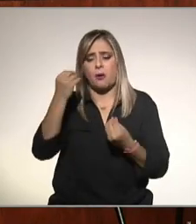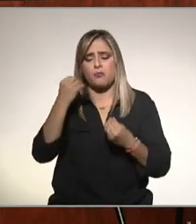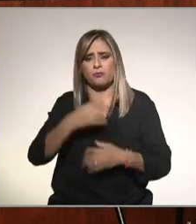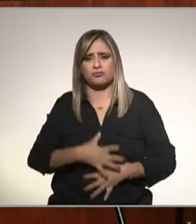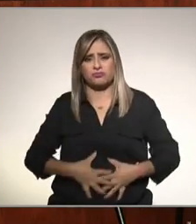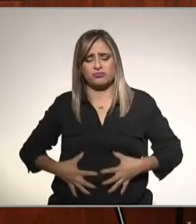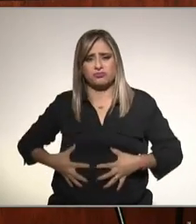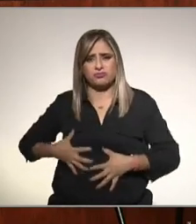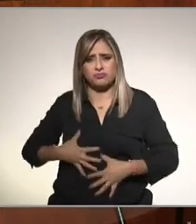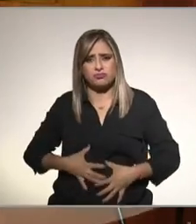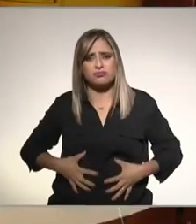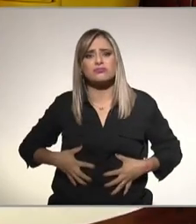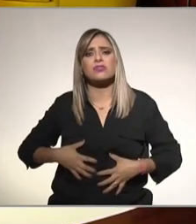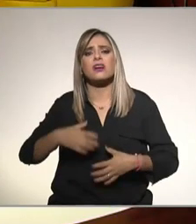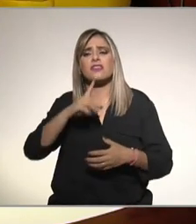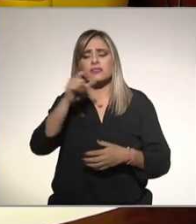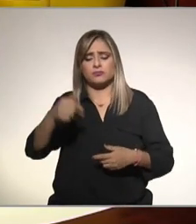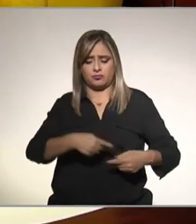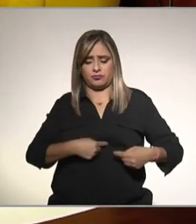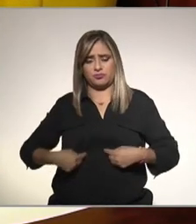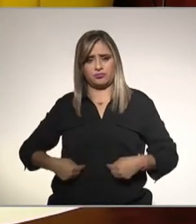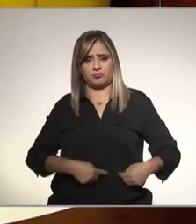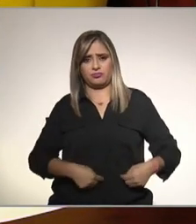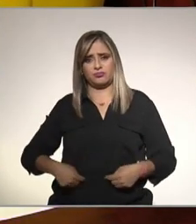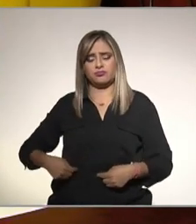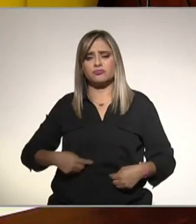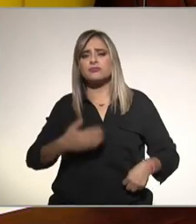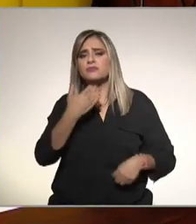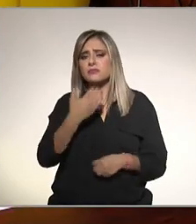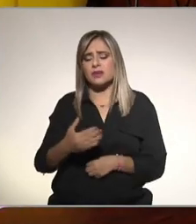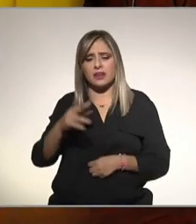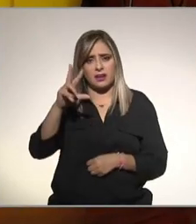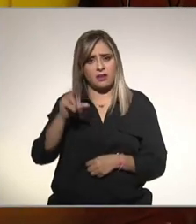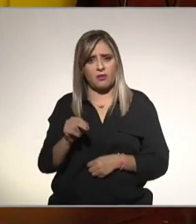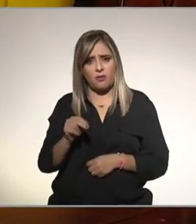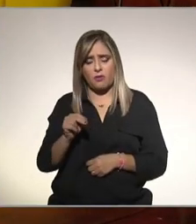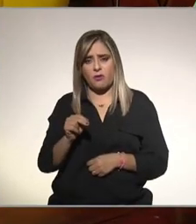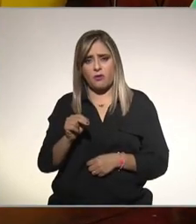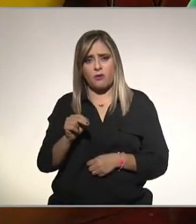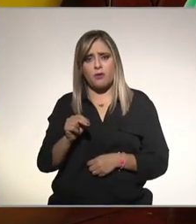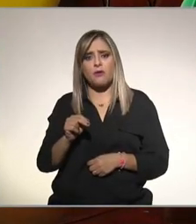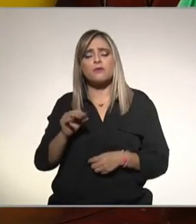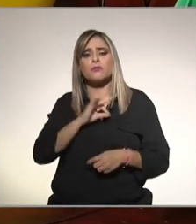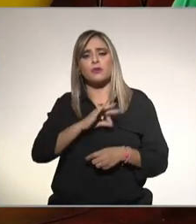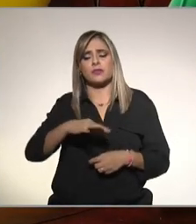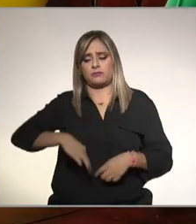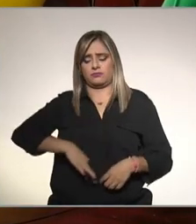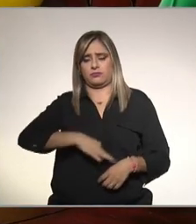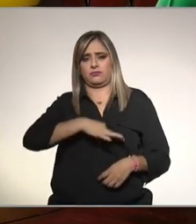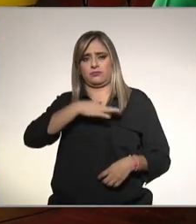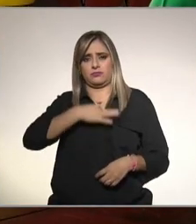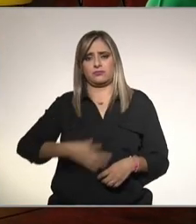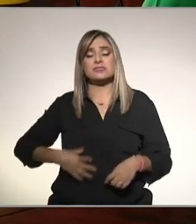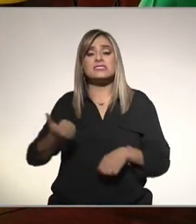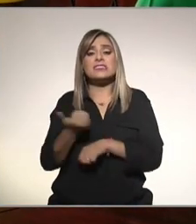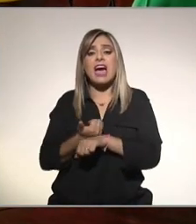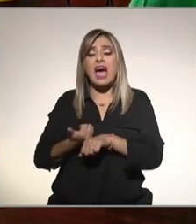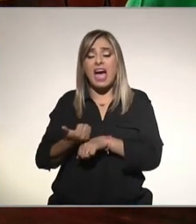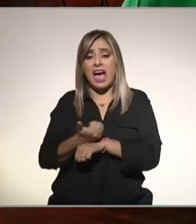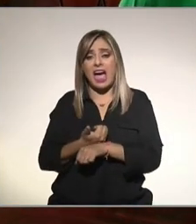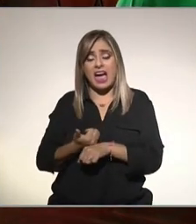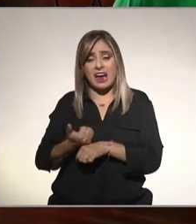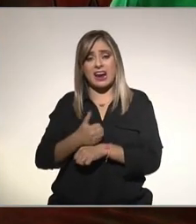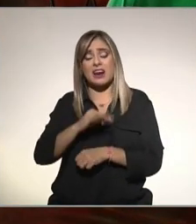tener trastornos en la circulación por tal que esto puede generar sangrado de tubo digestivo alto por varices y